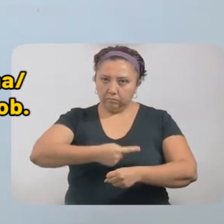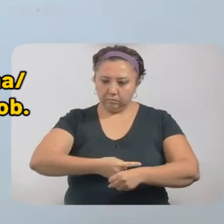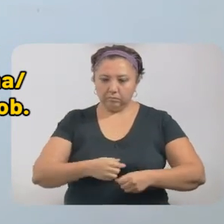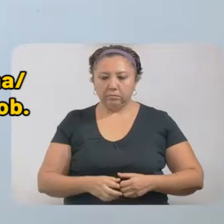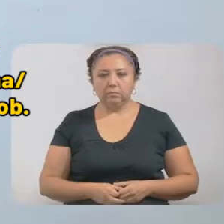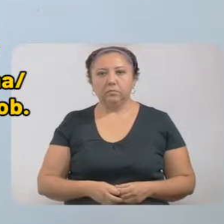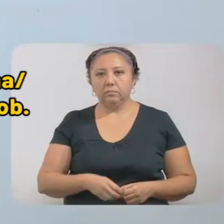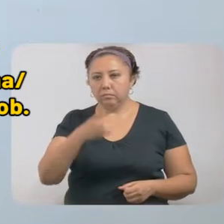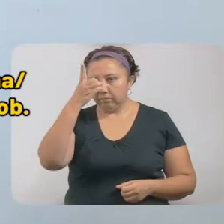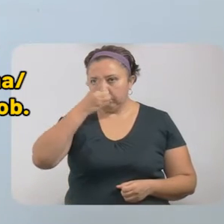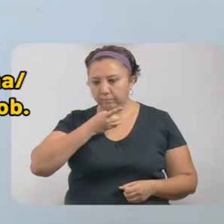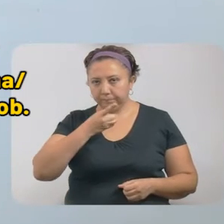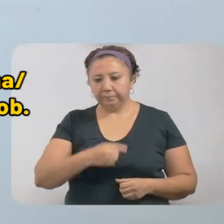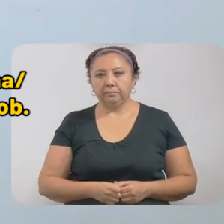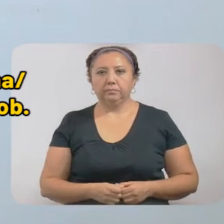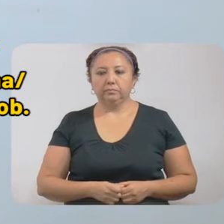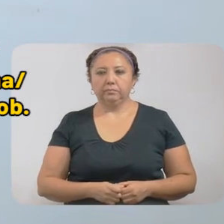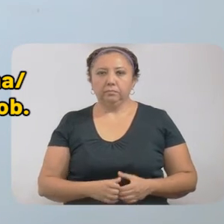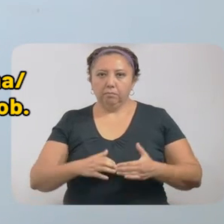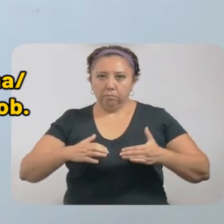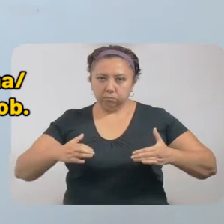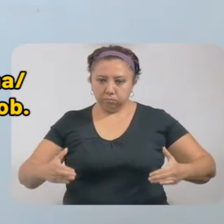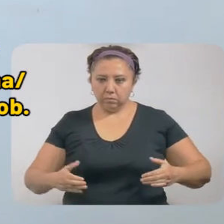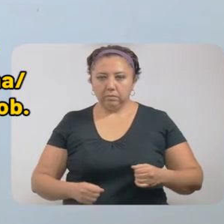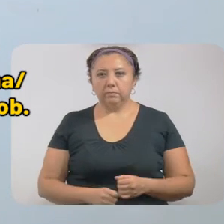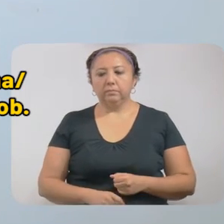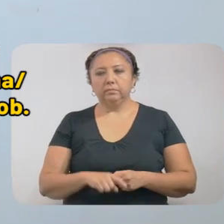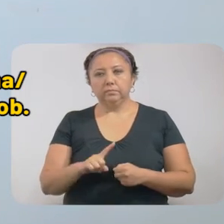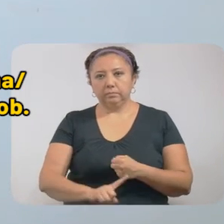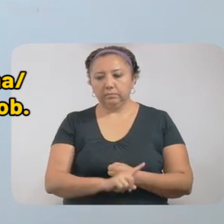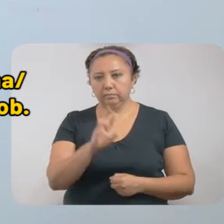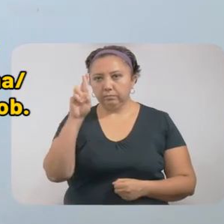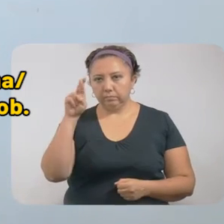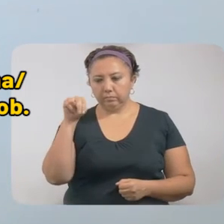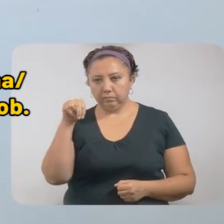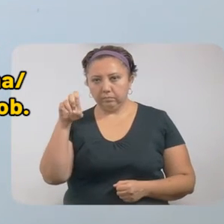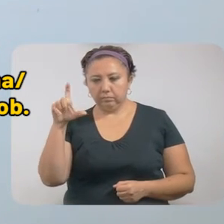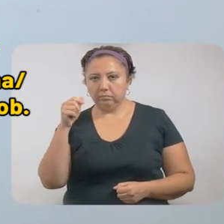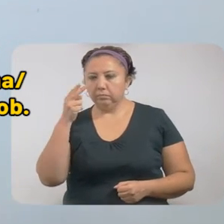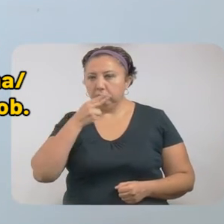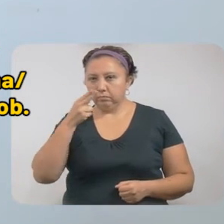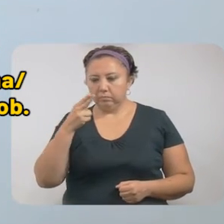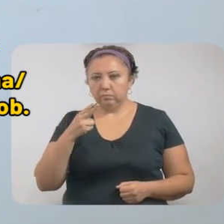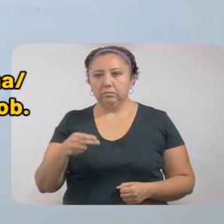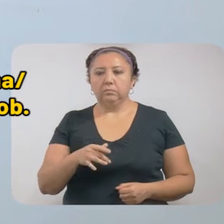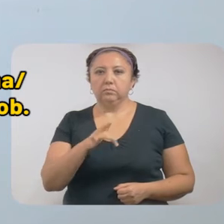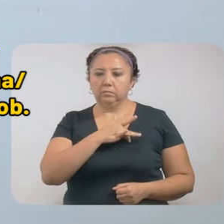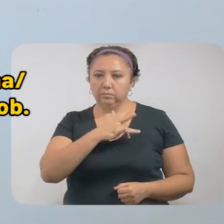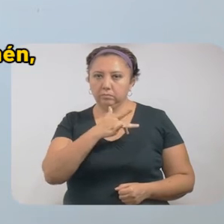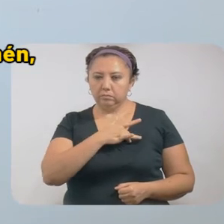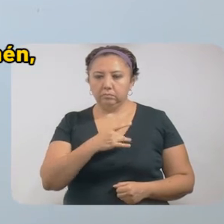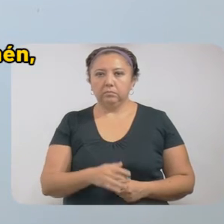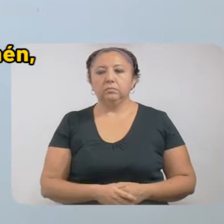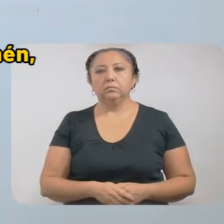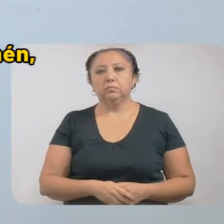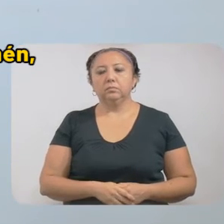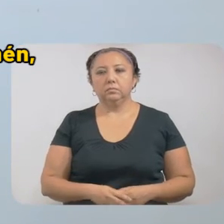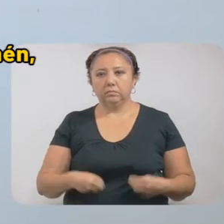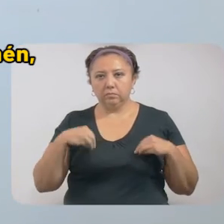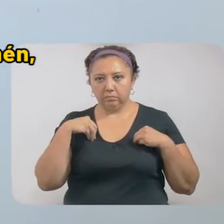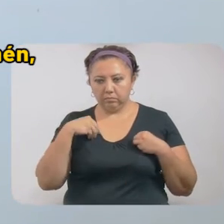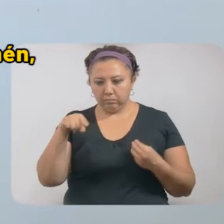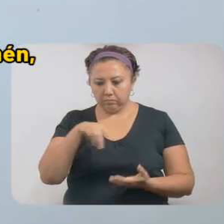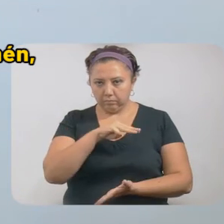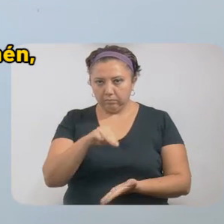arterial sistémica, diabetes mellitus, obesidad, insuficiencia renal crónica, tabaquismo y cardiopatía. Residían en